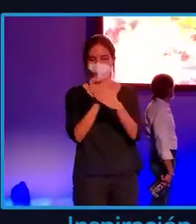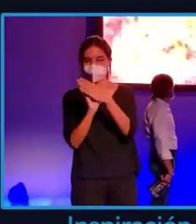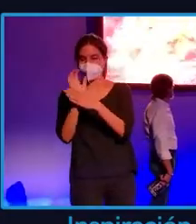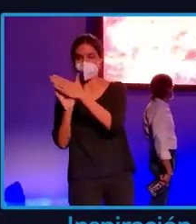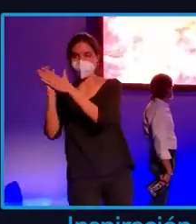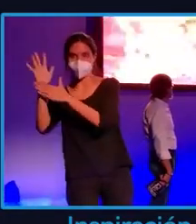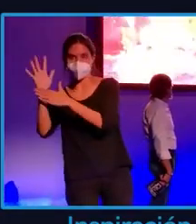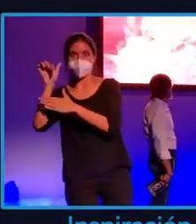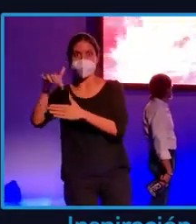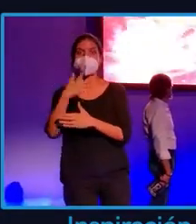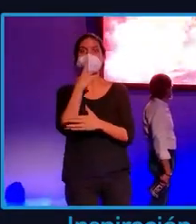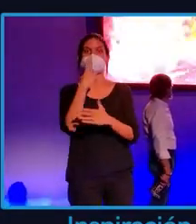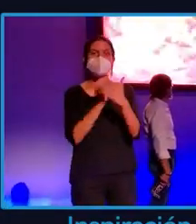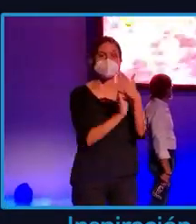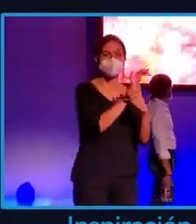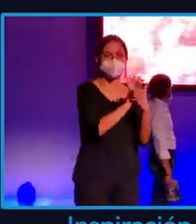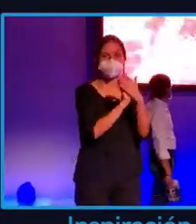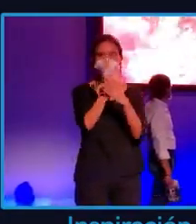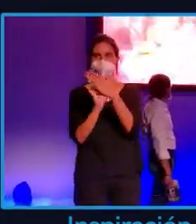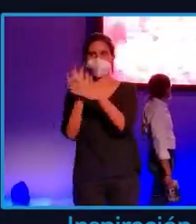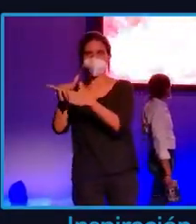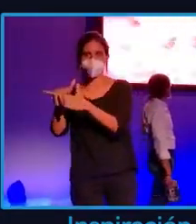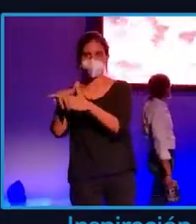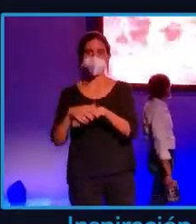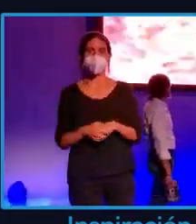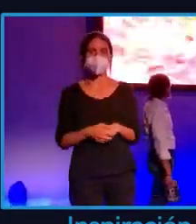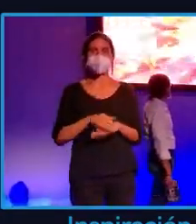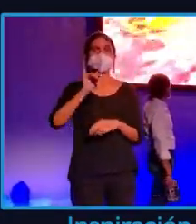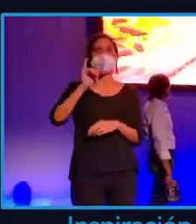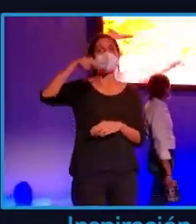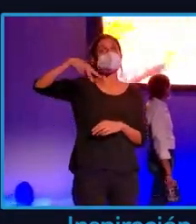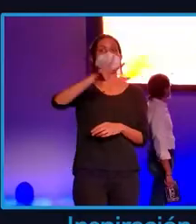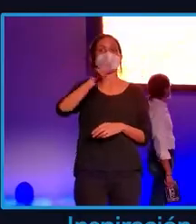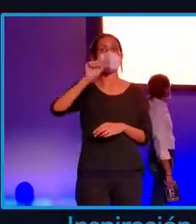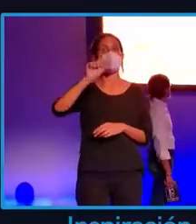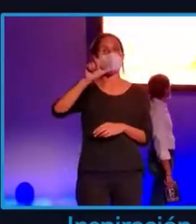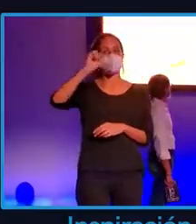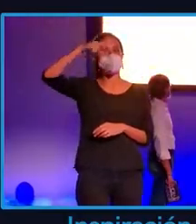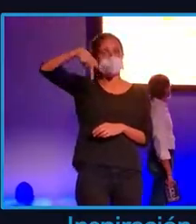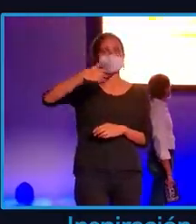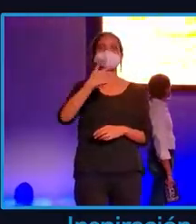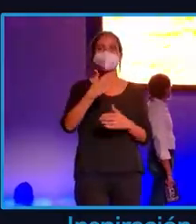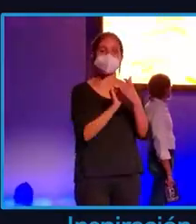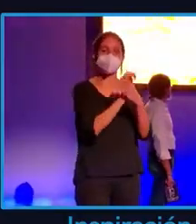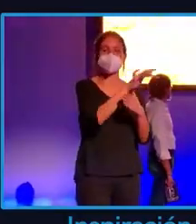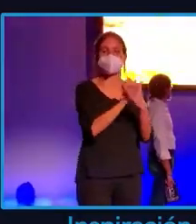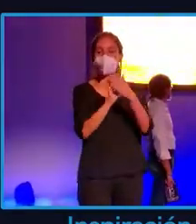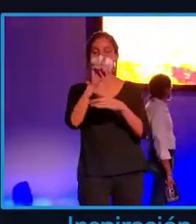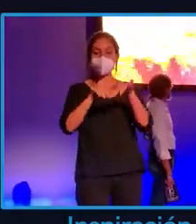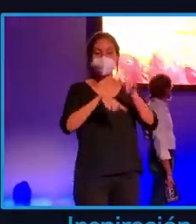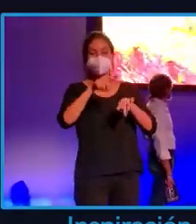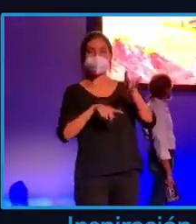sale el material magmático. Desde el involcán nos dicen que unas bocas emiten lava con más fuerza que otras.